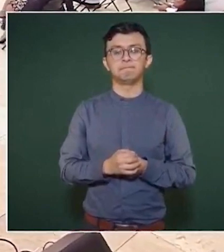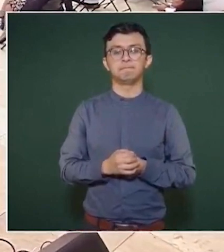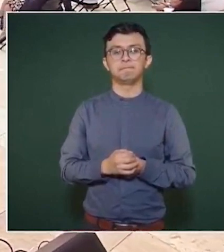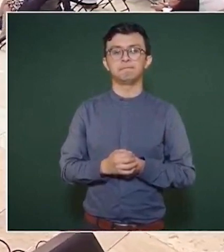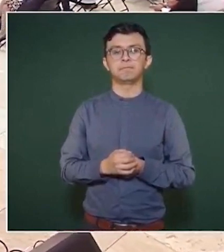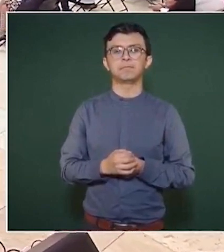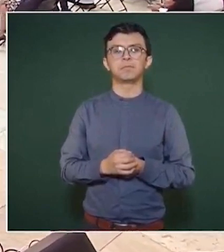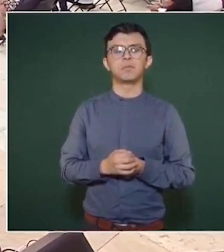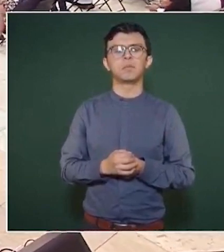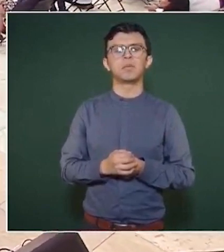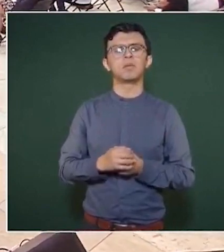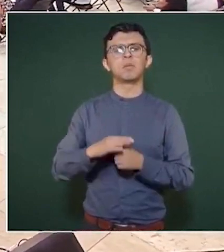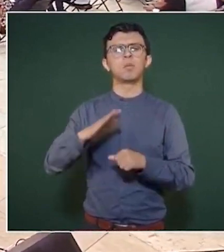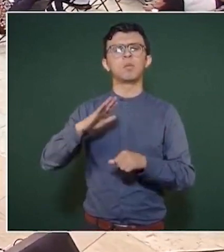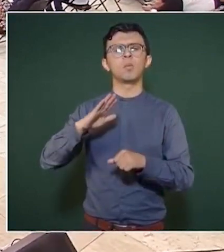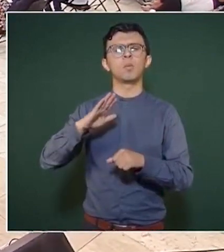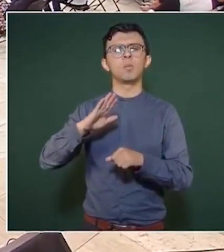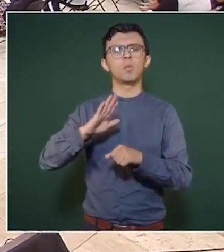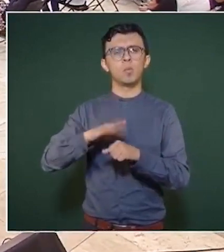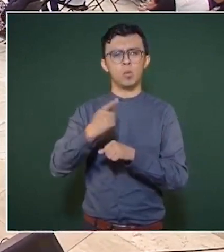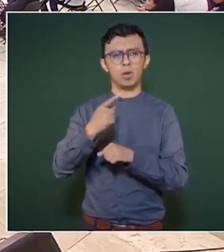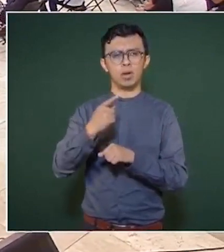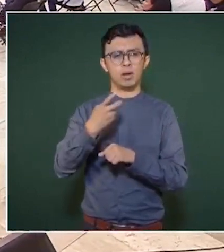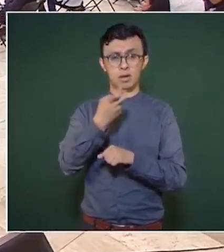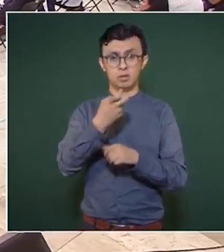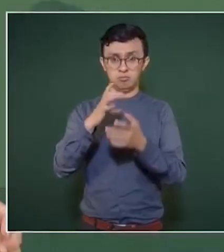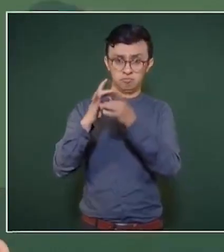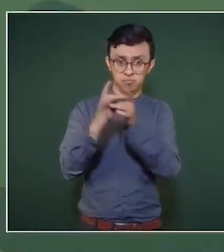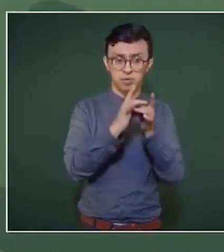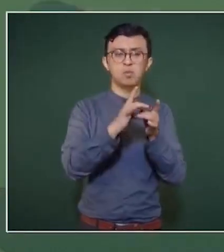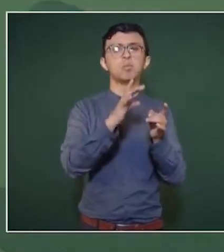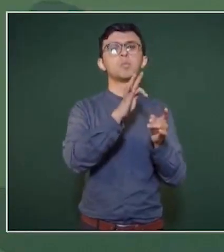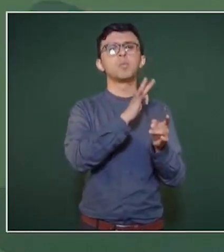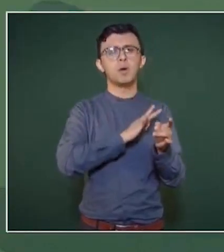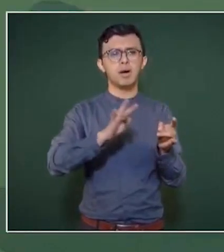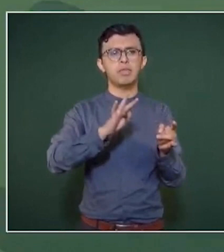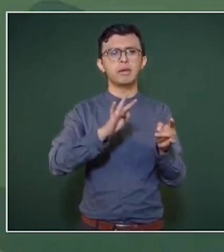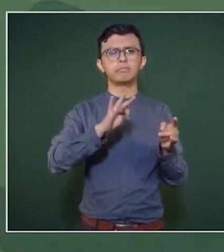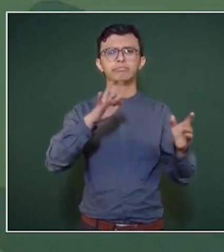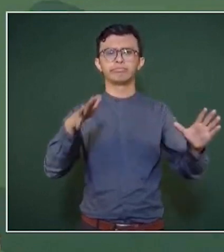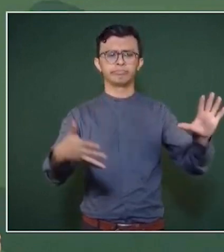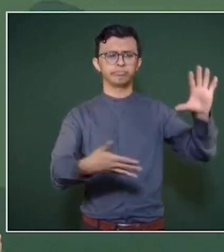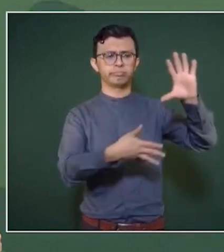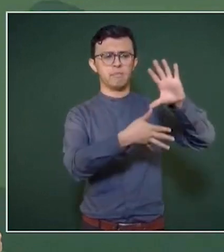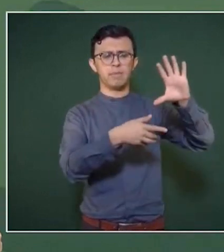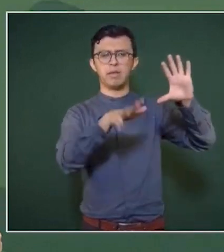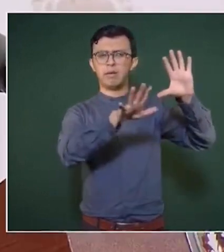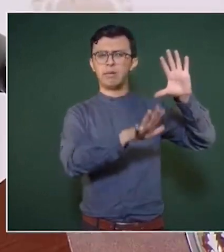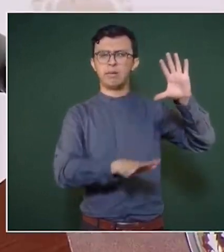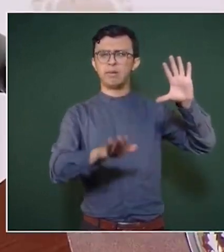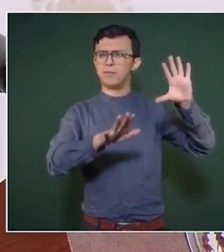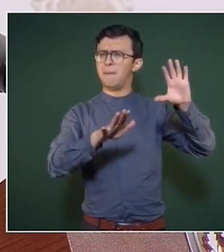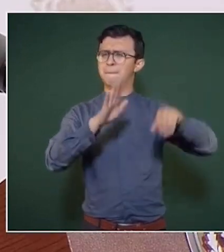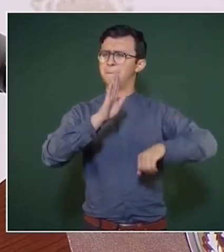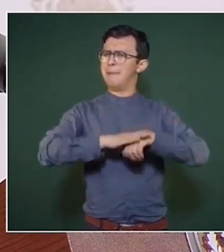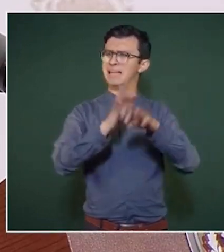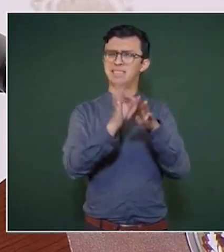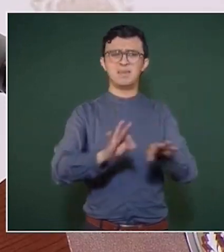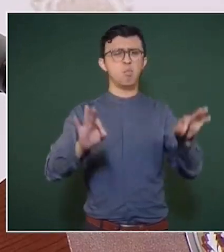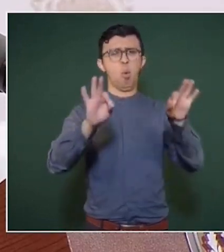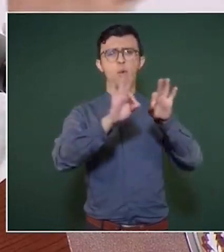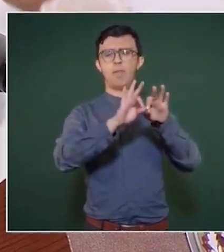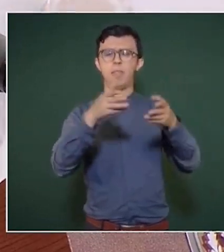Porque entonces América se convertiría en la región más importante del mundo. Ya lo es,